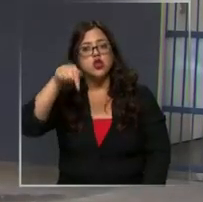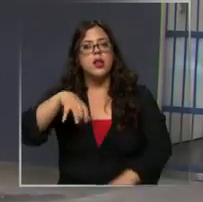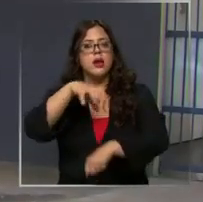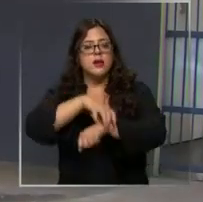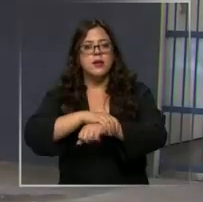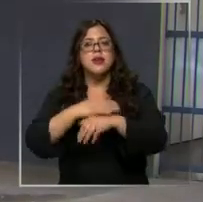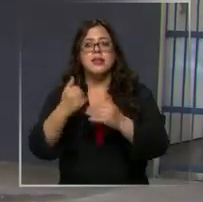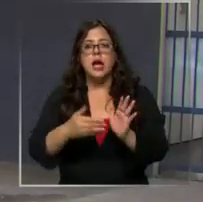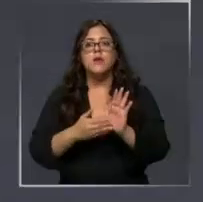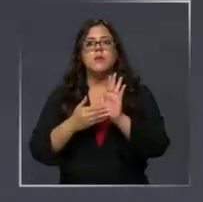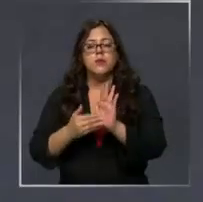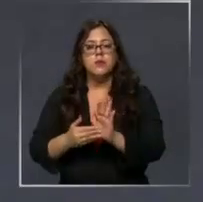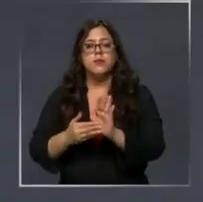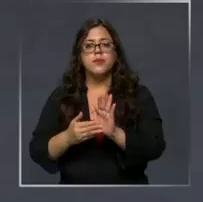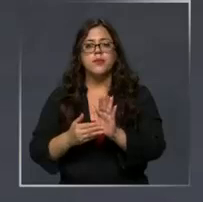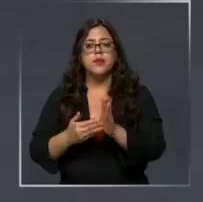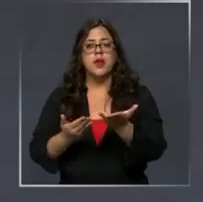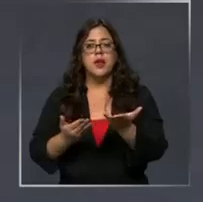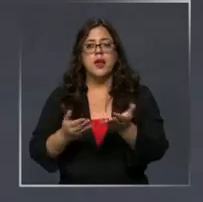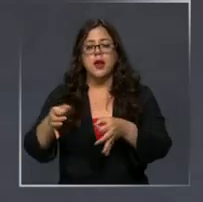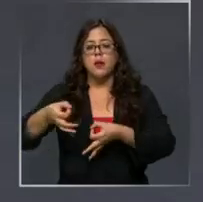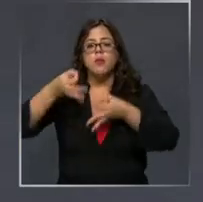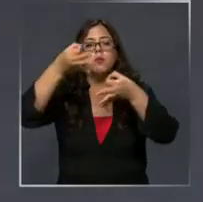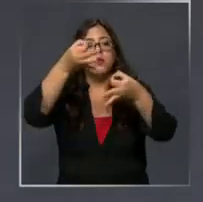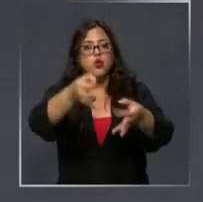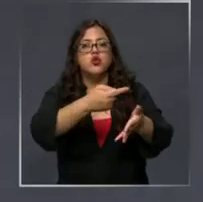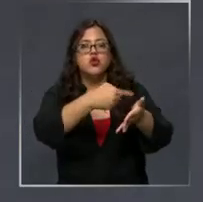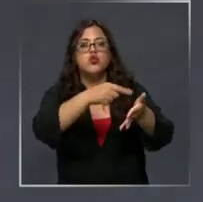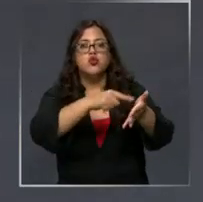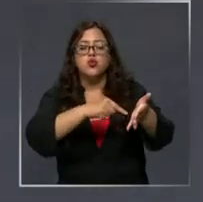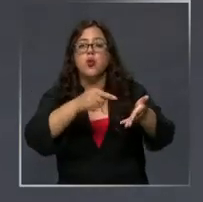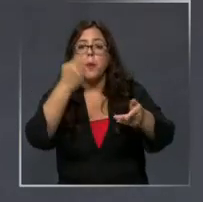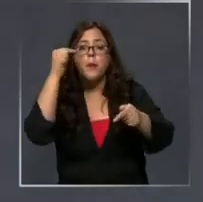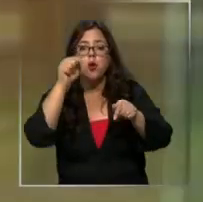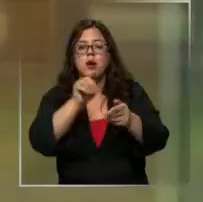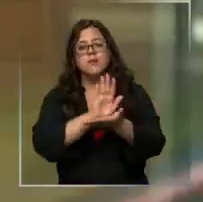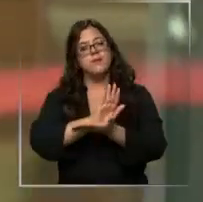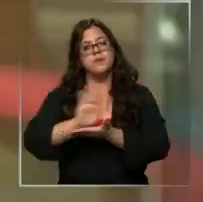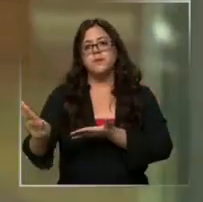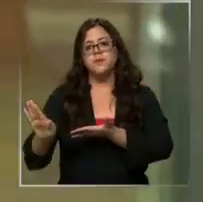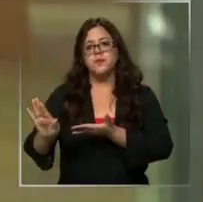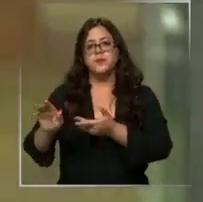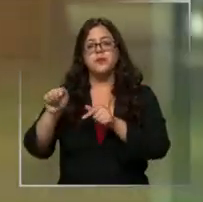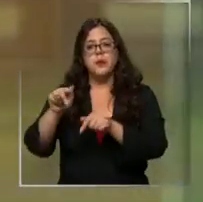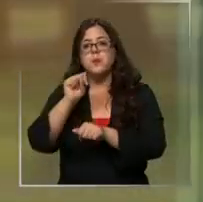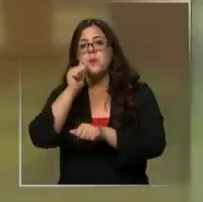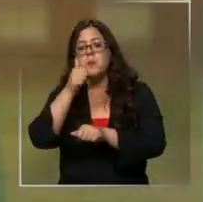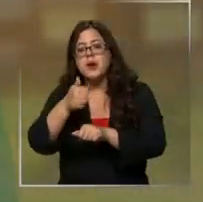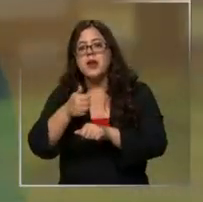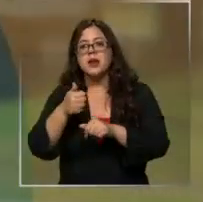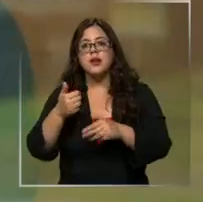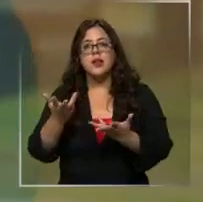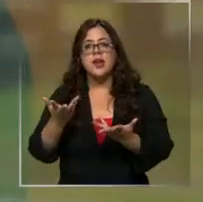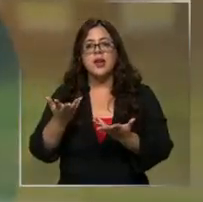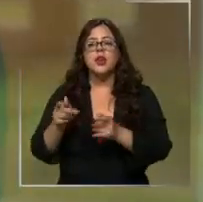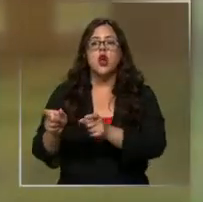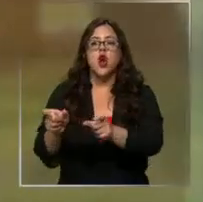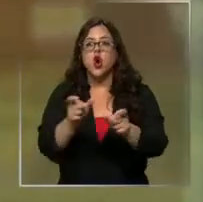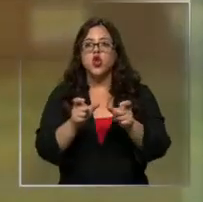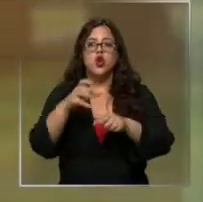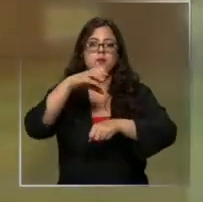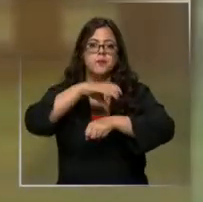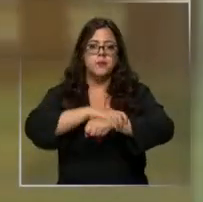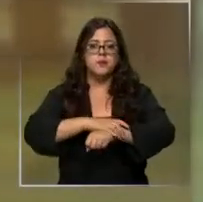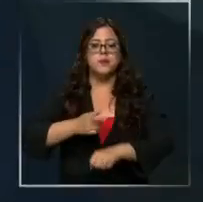presentado él a través de su defensa, Daniel, un recurso de amparo, el que finalmente fue rechazado y por lo tanto ya mañana se va a realizar el control de detención